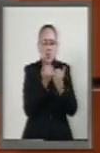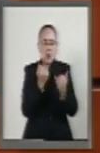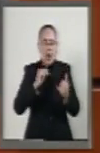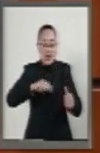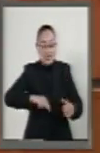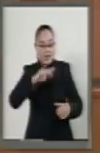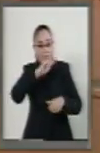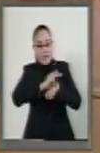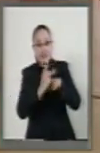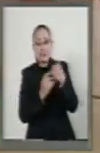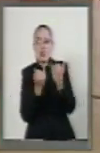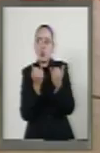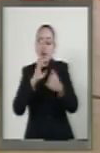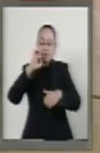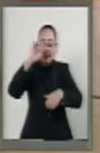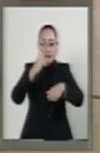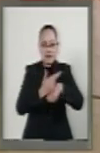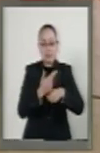cuanto, presidente.